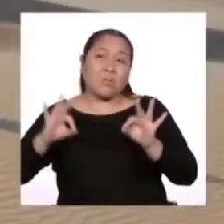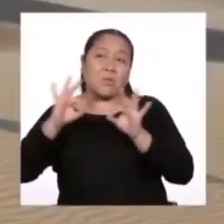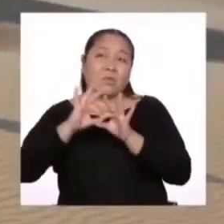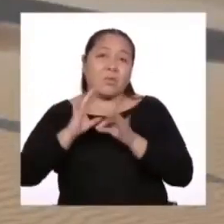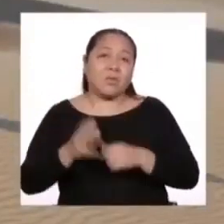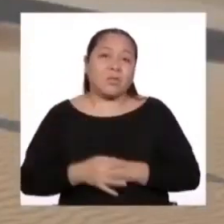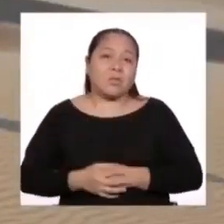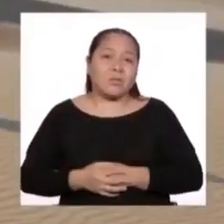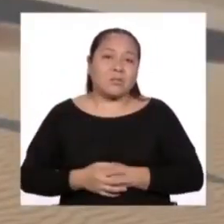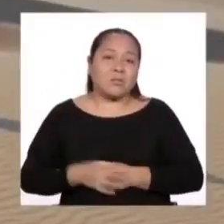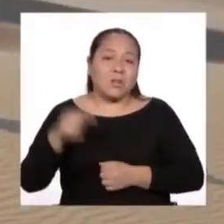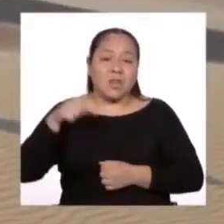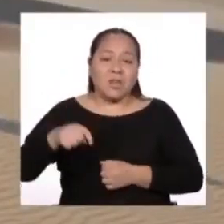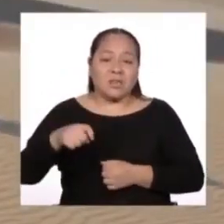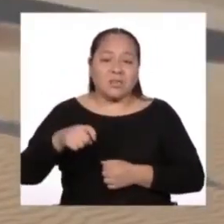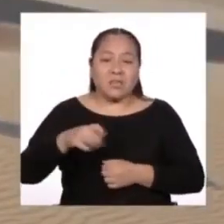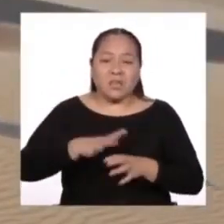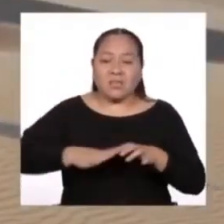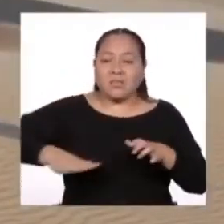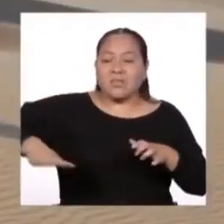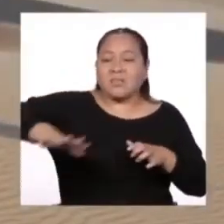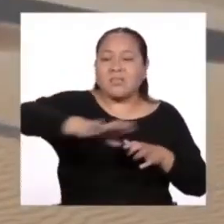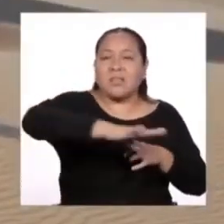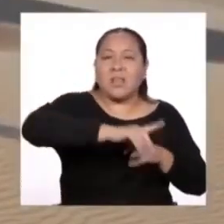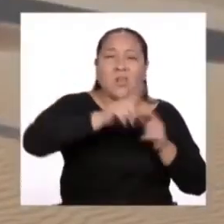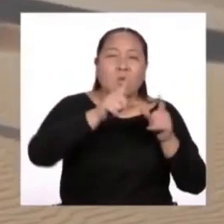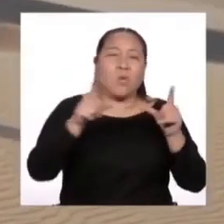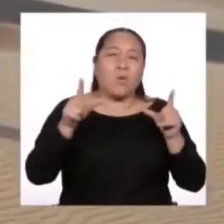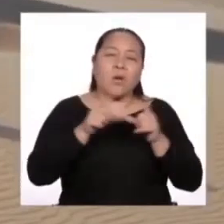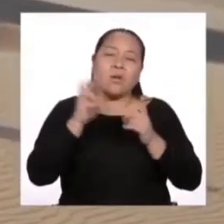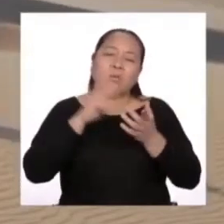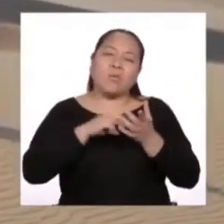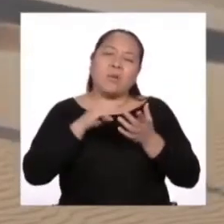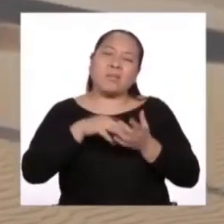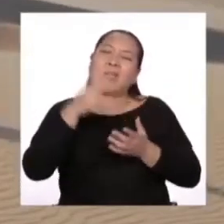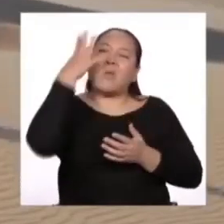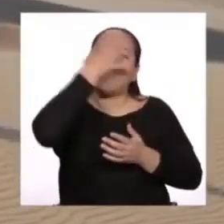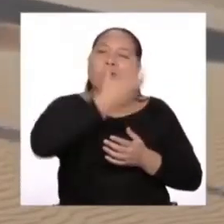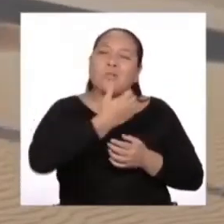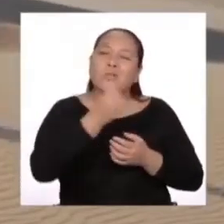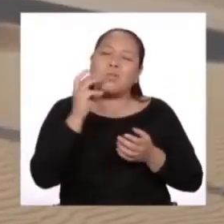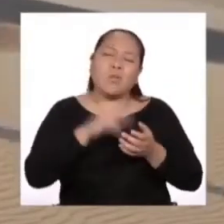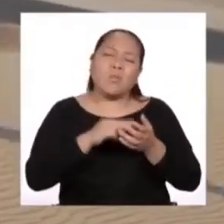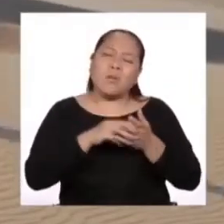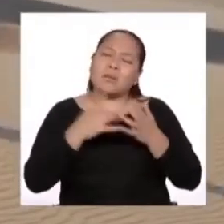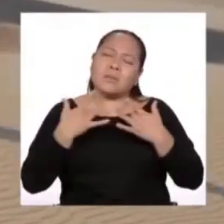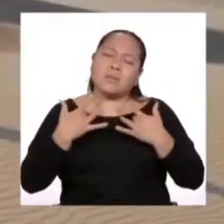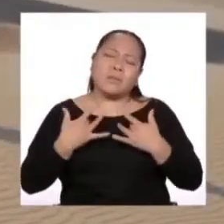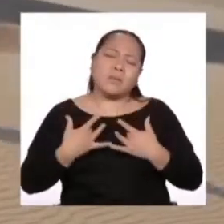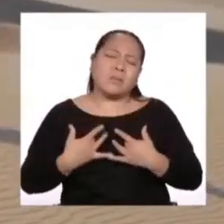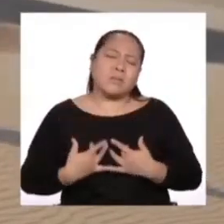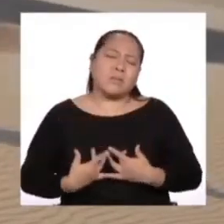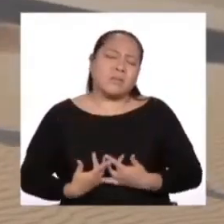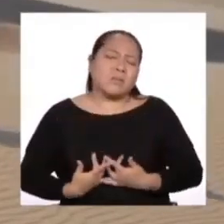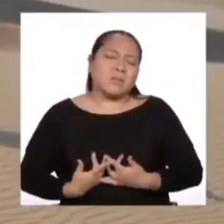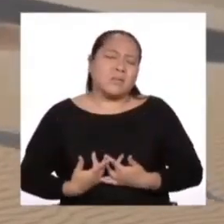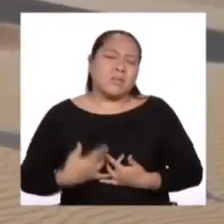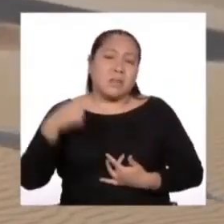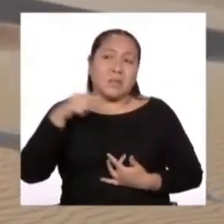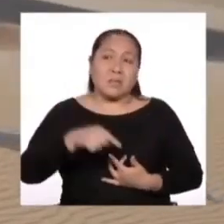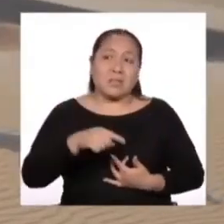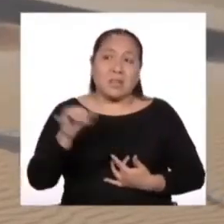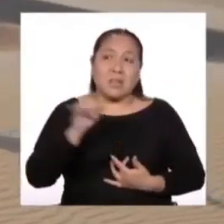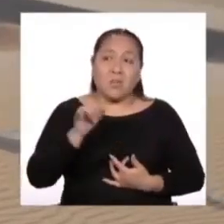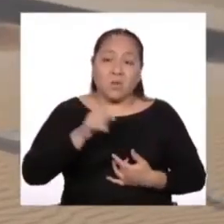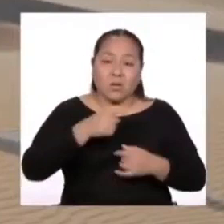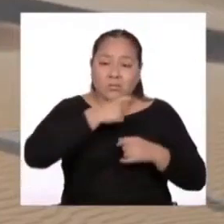Este es para mí el paisaje más hermoso y más triste del mundo. Es el mismo paisaje de la página anterior